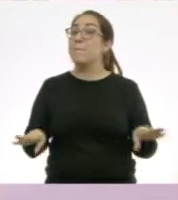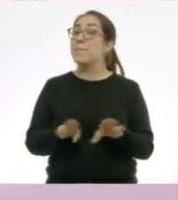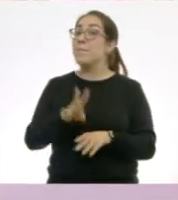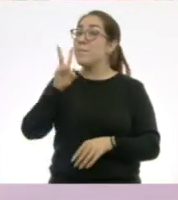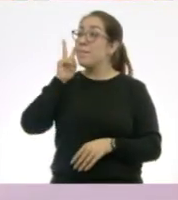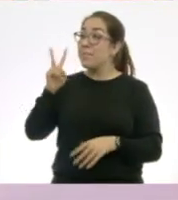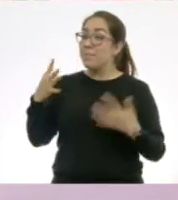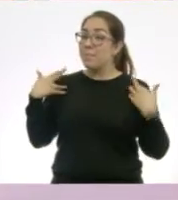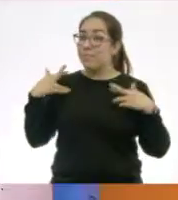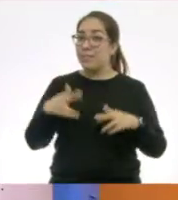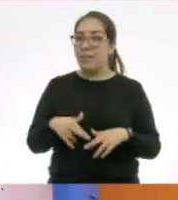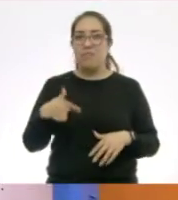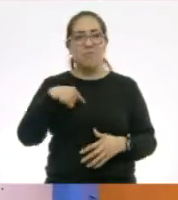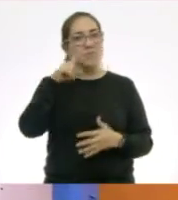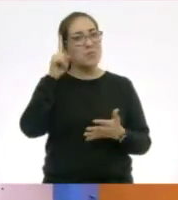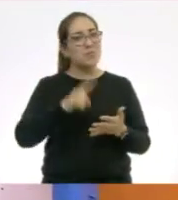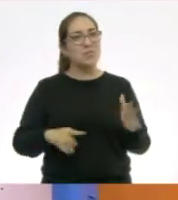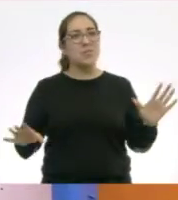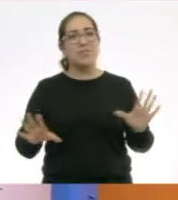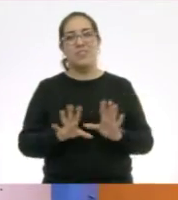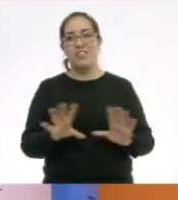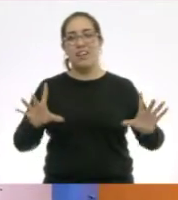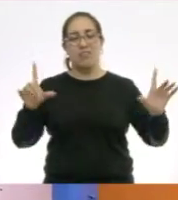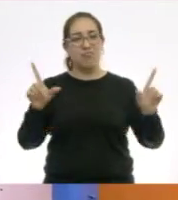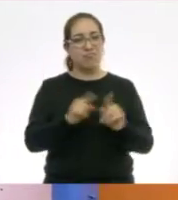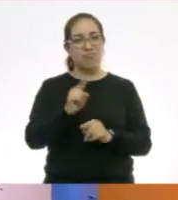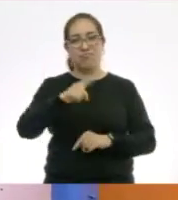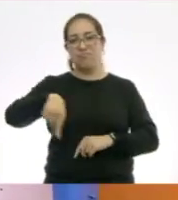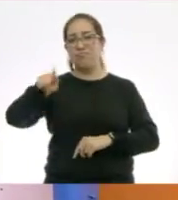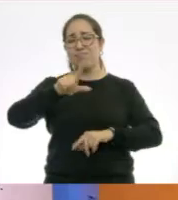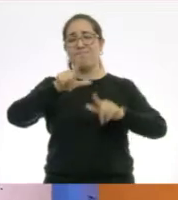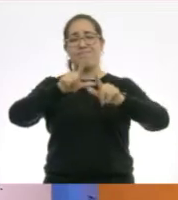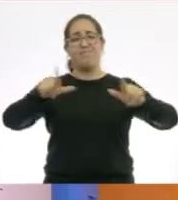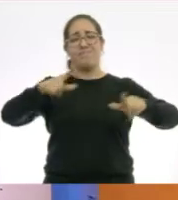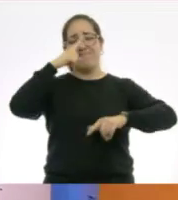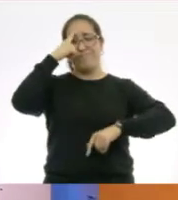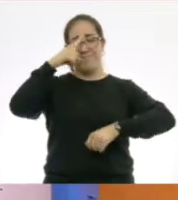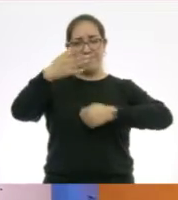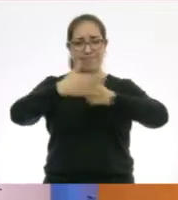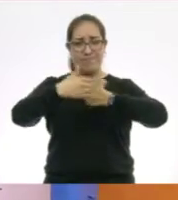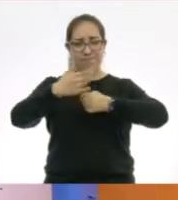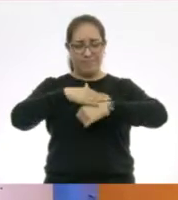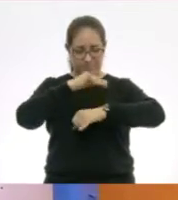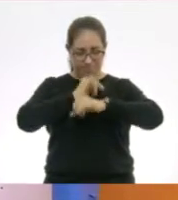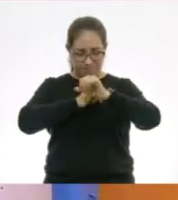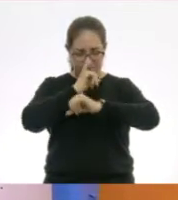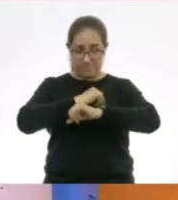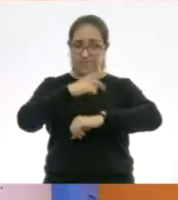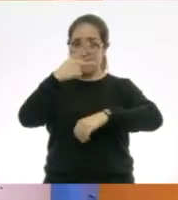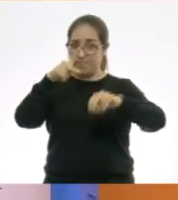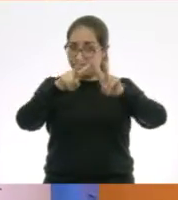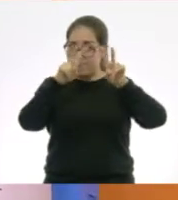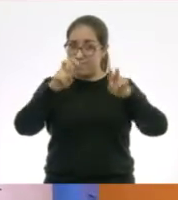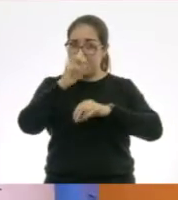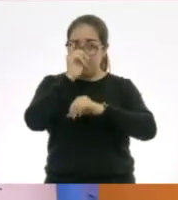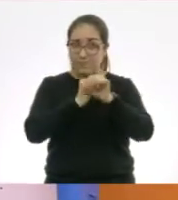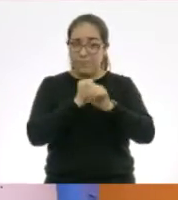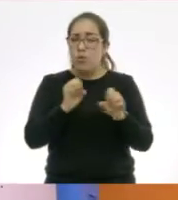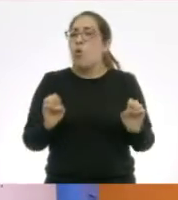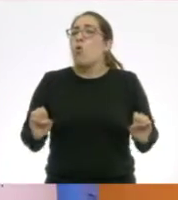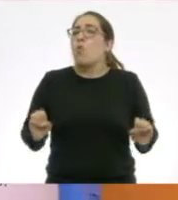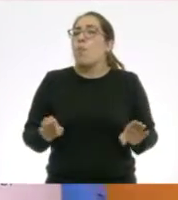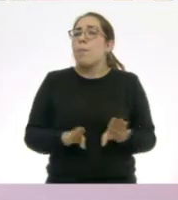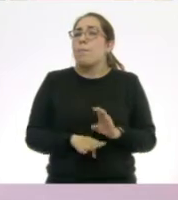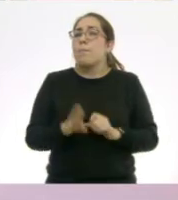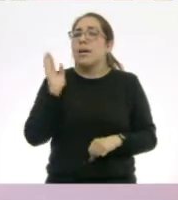maestro Ramiro? Pues yo creo que con esto ya ustedes están listos para empezar a trabajar su tema. ¿O qué más les